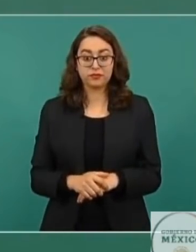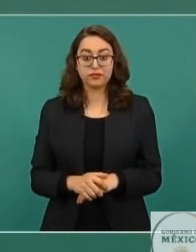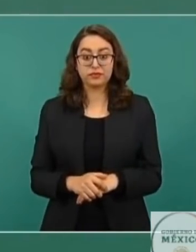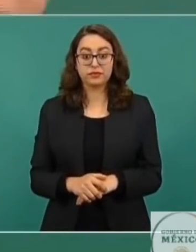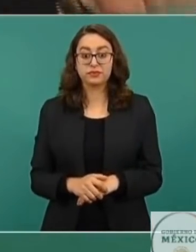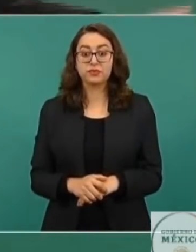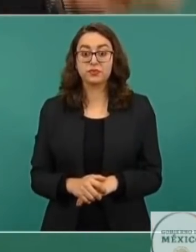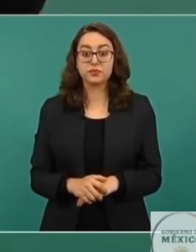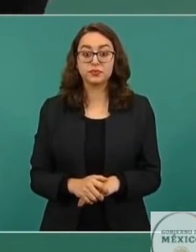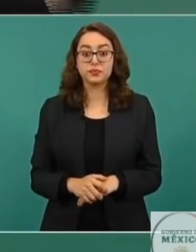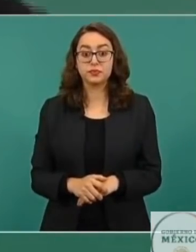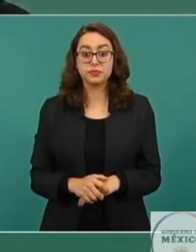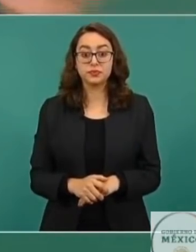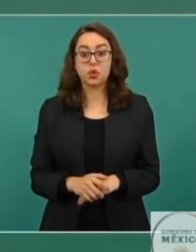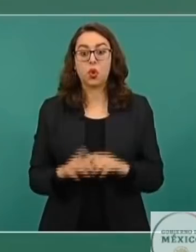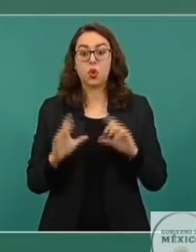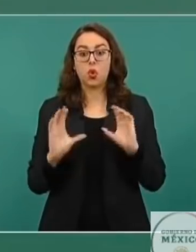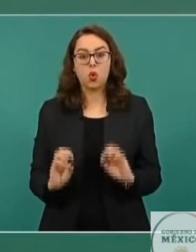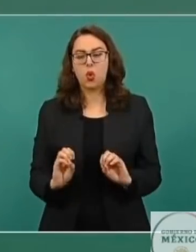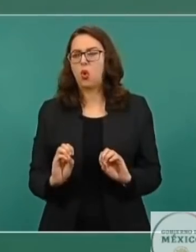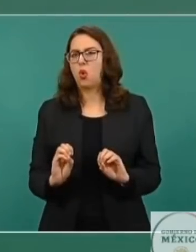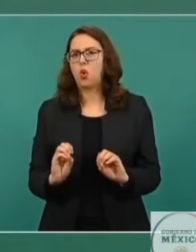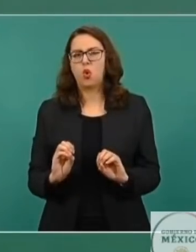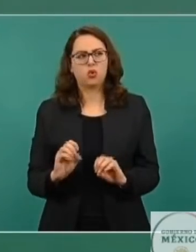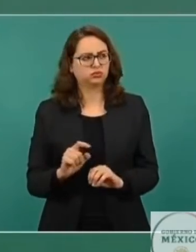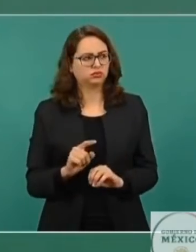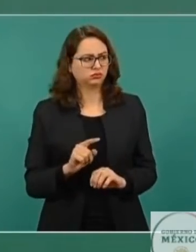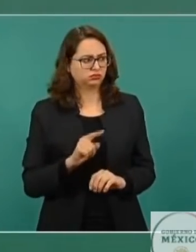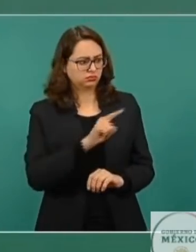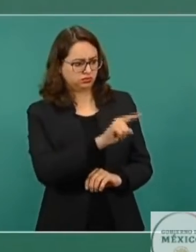No sé si le dijo el que debe de ir a la cárcel, eres tú.